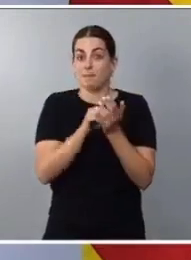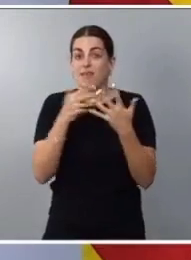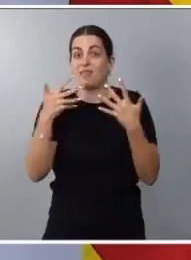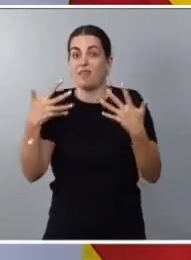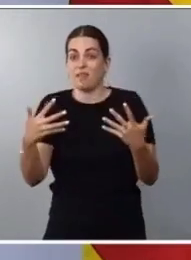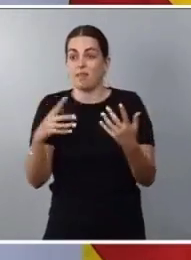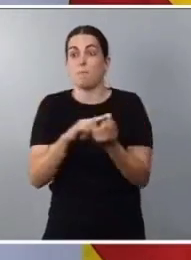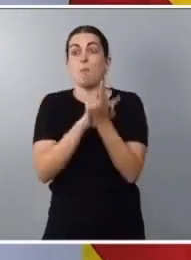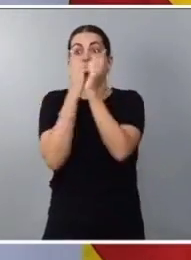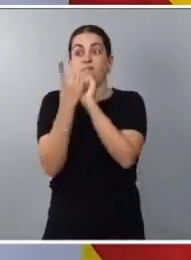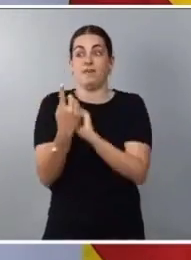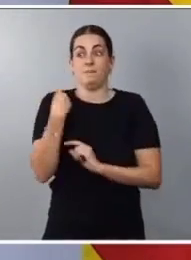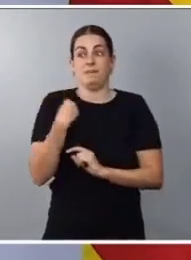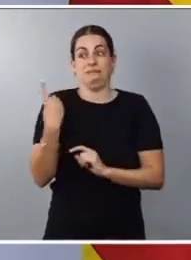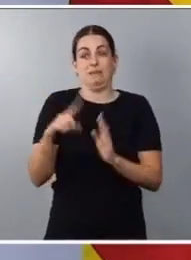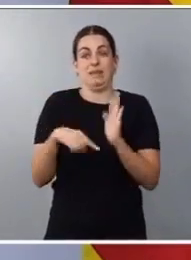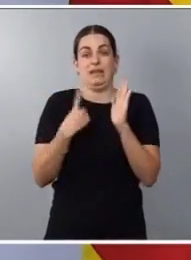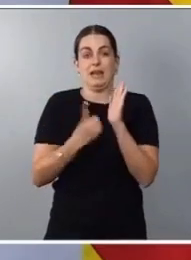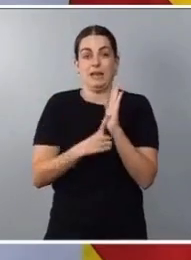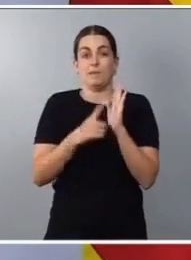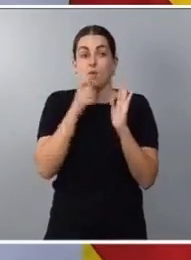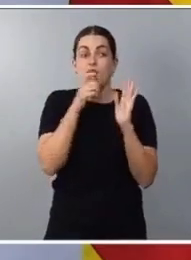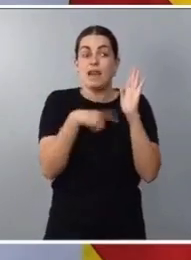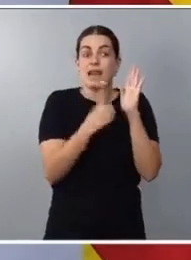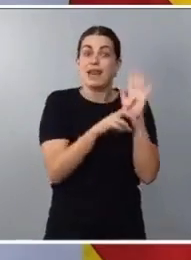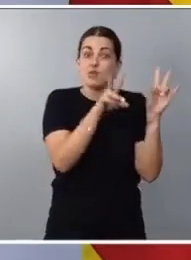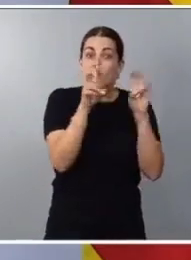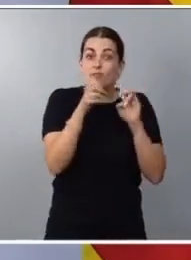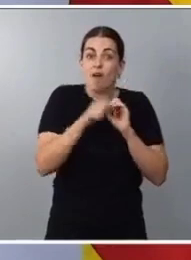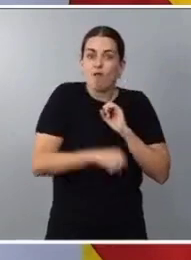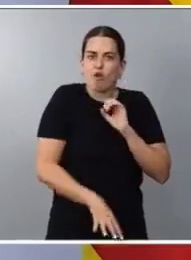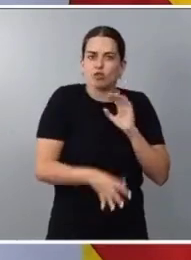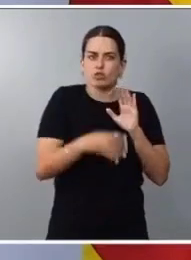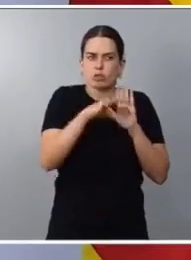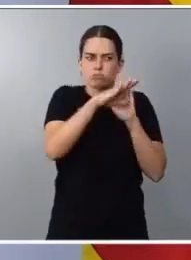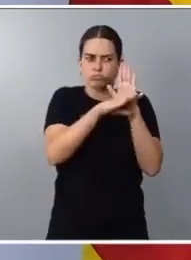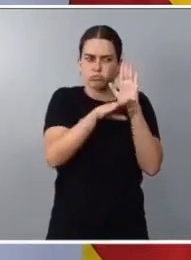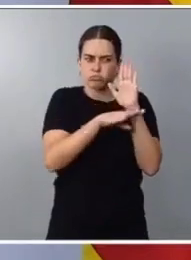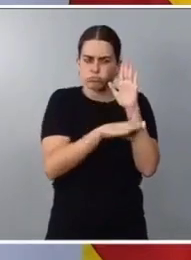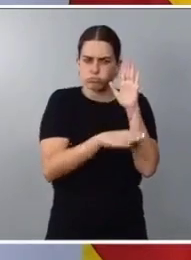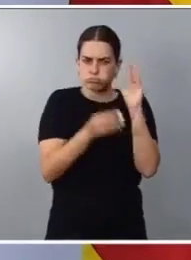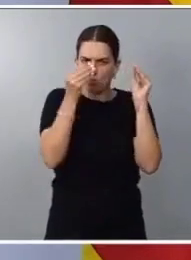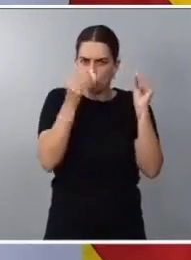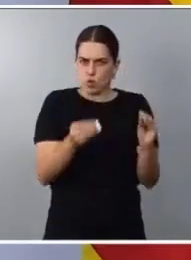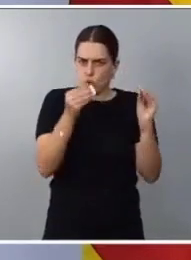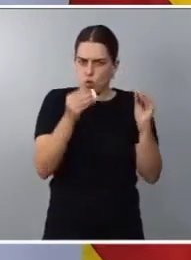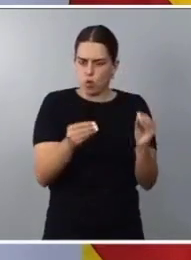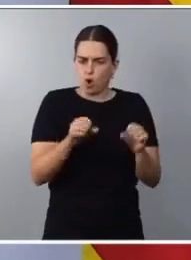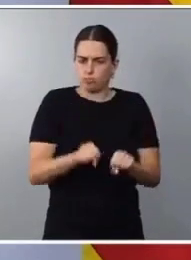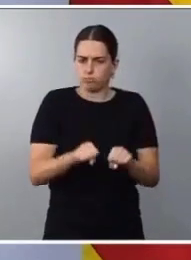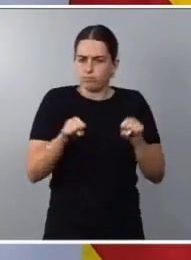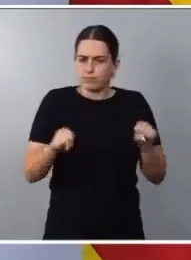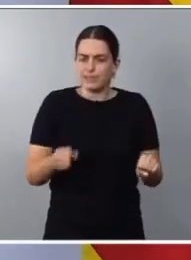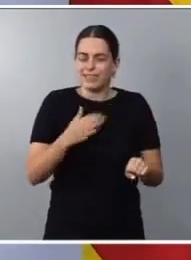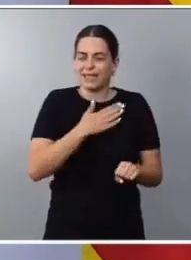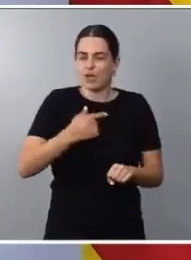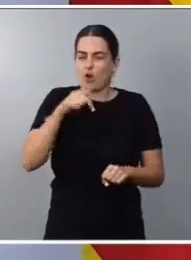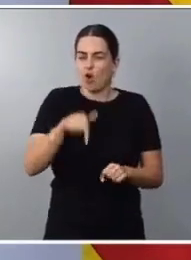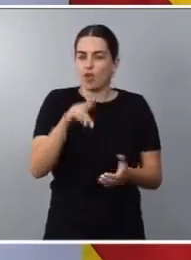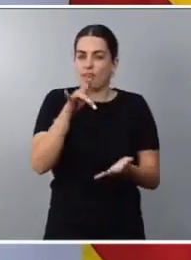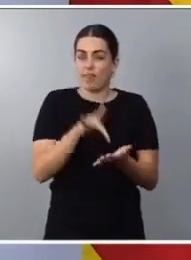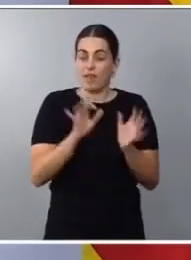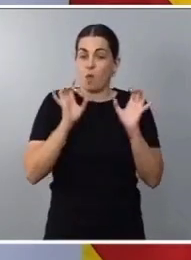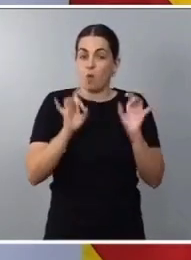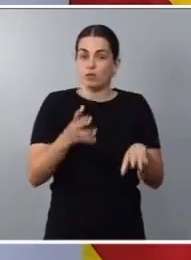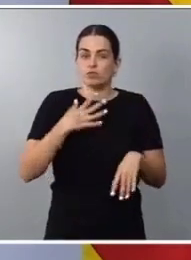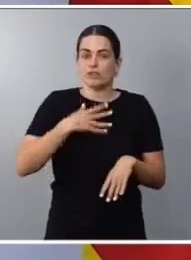esta nueva ley del aborto tiene unos pilares muy sólidos en esa ley 2.010 y quiero, también, en un día como hoy, reconocer